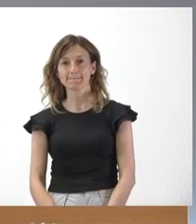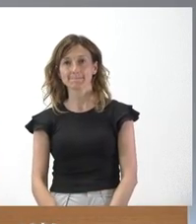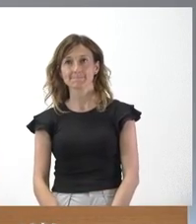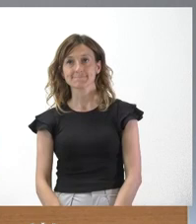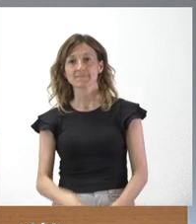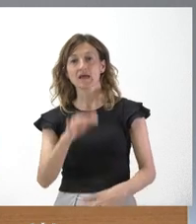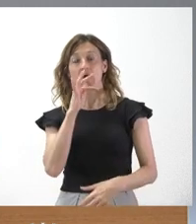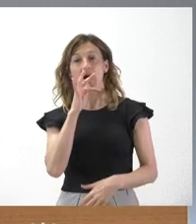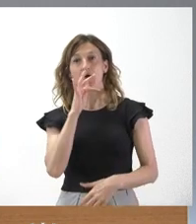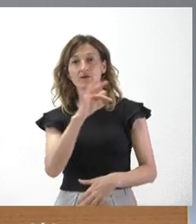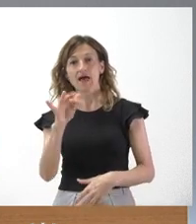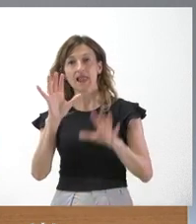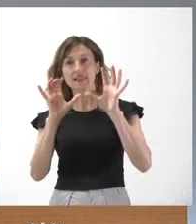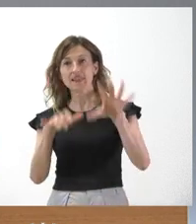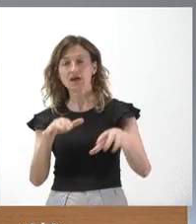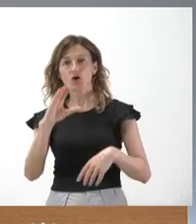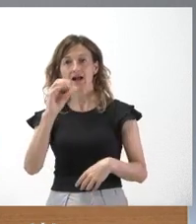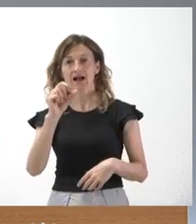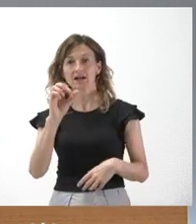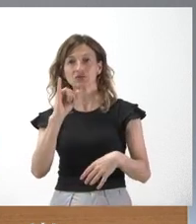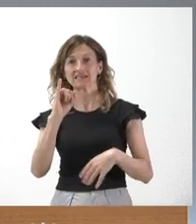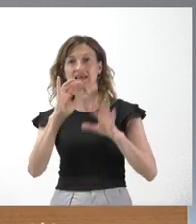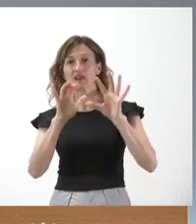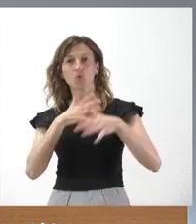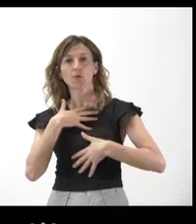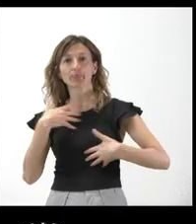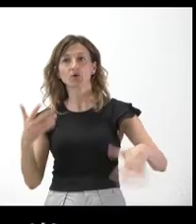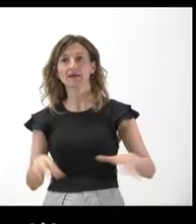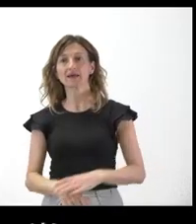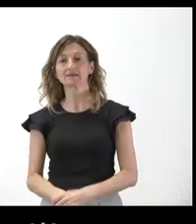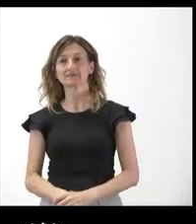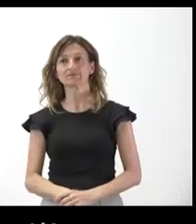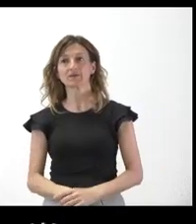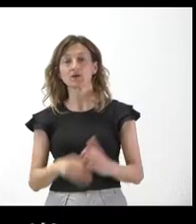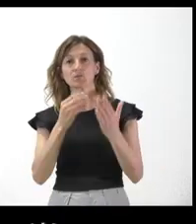Continuamos ahora en León. Carlos Domínguez y León, cuando quieras, buenos días.